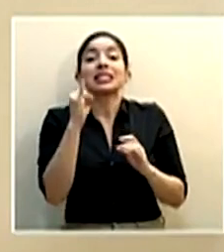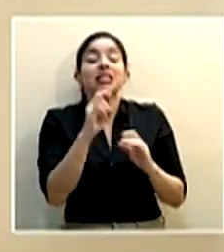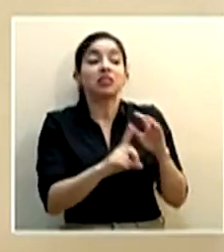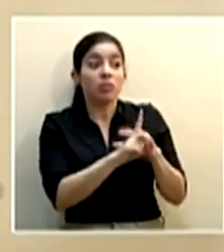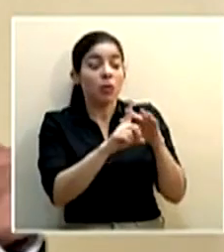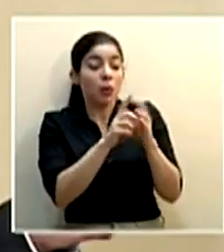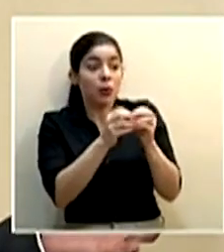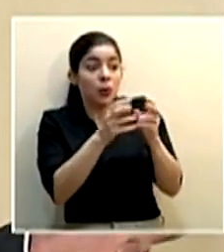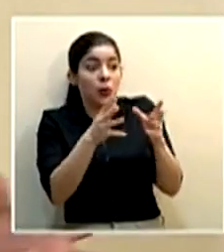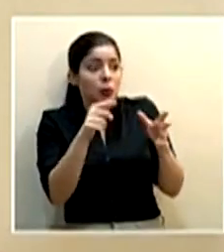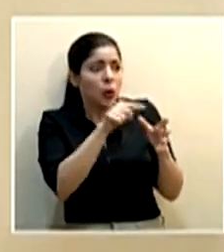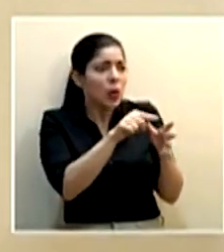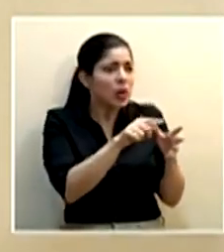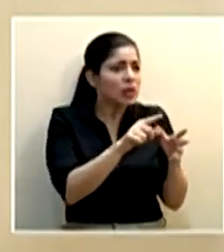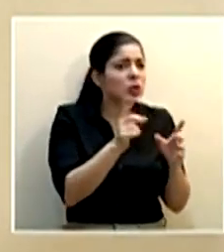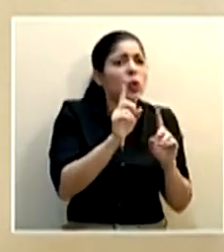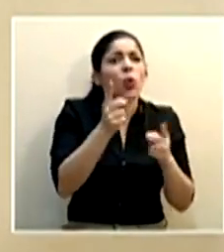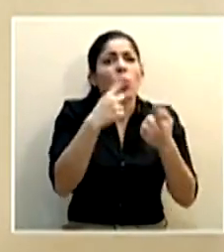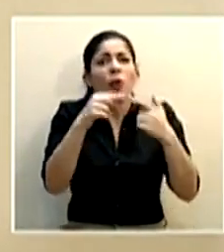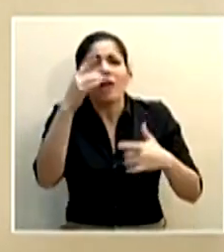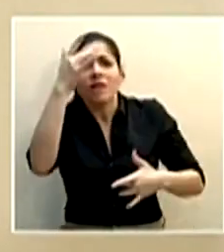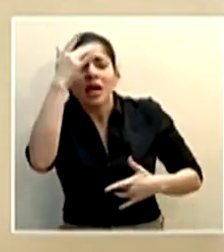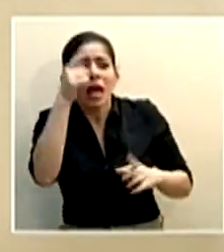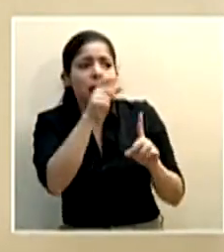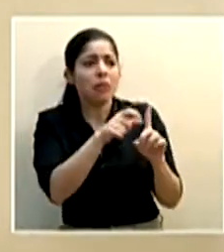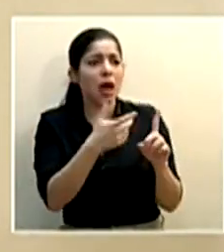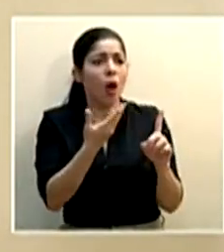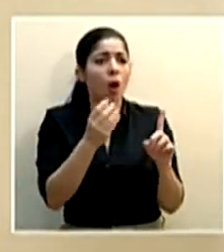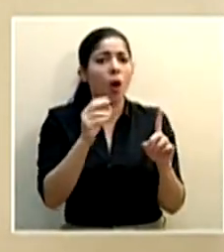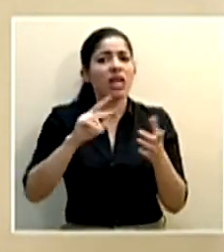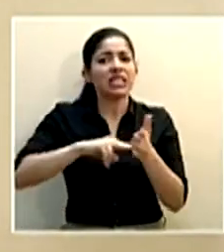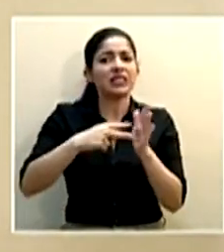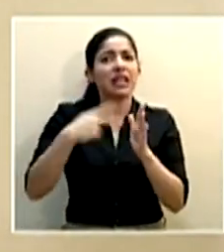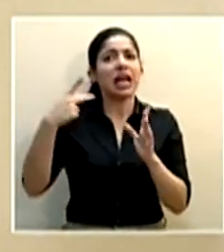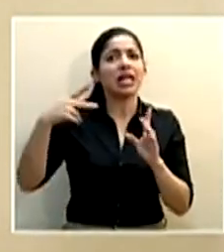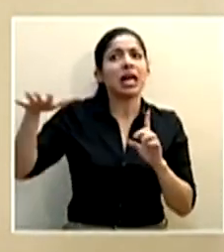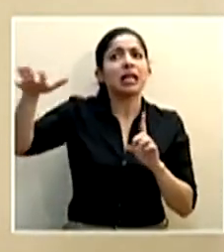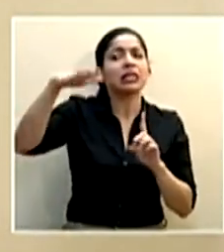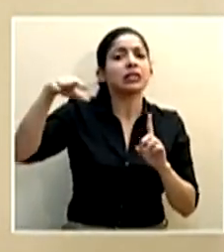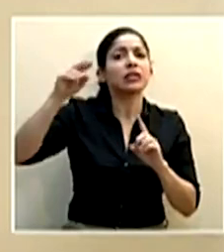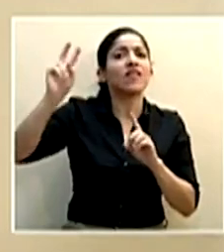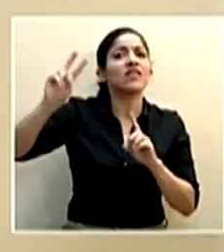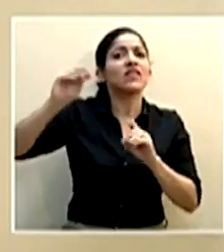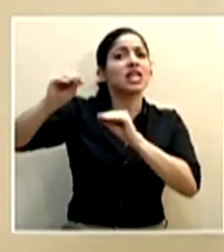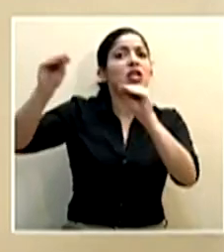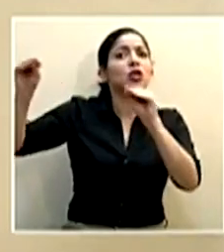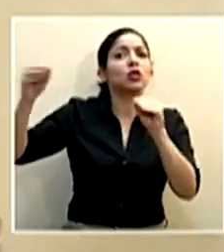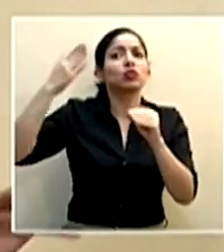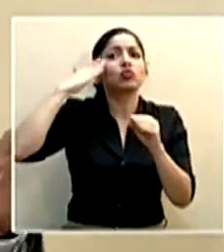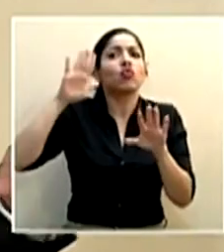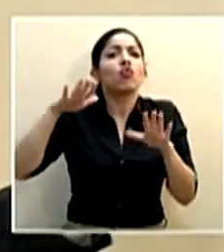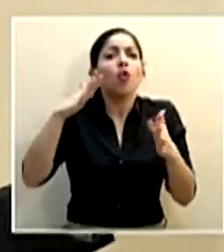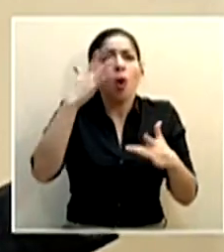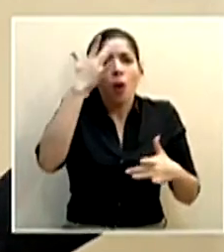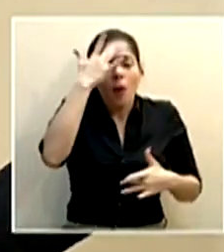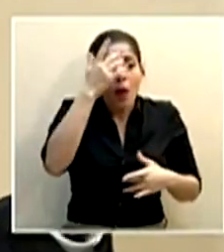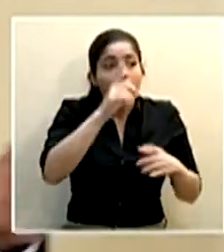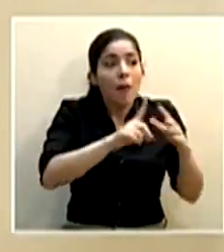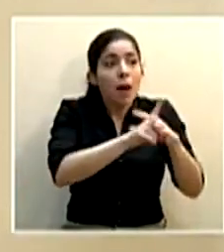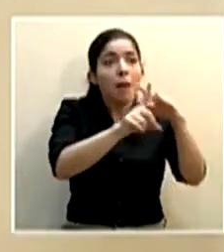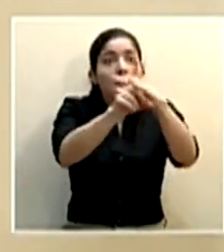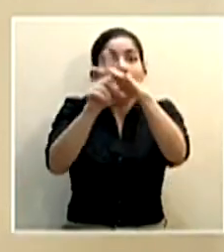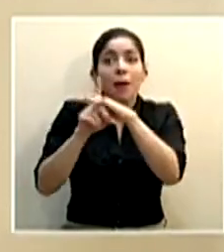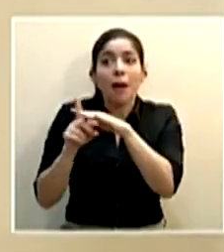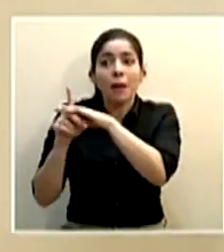casos que no tengan eventualmente nexo lo que hemos dicho un riesgo de transmisión comunitaria en donde no hay claridad de cómo se infectaron y que están surgiendo en diferentes